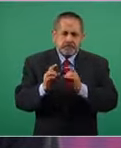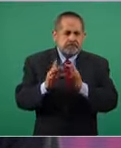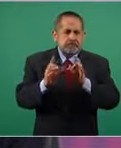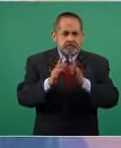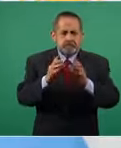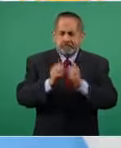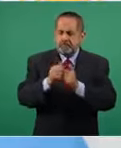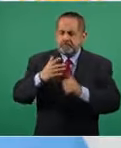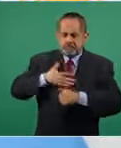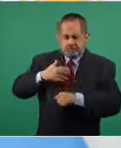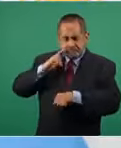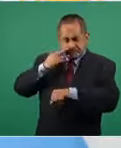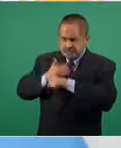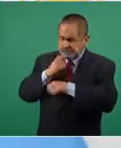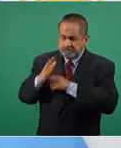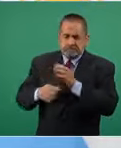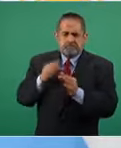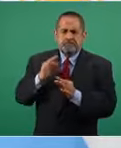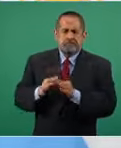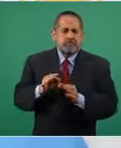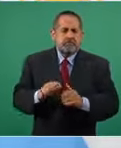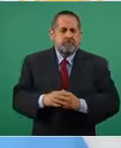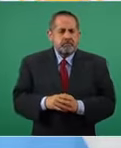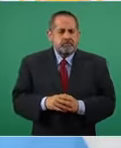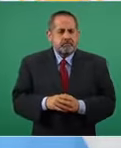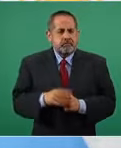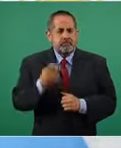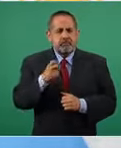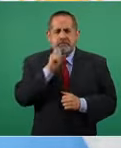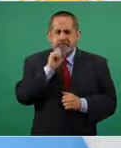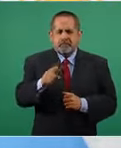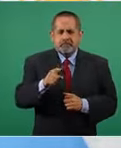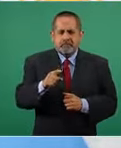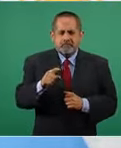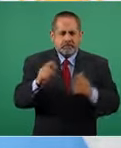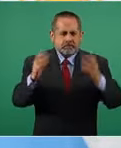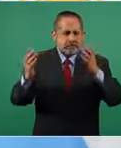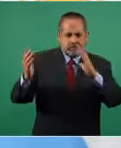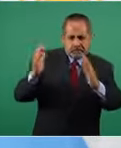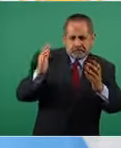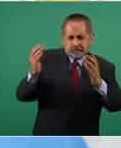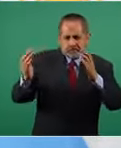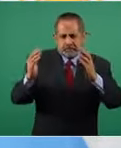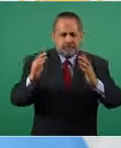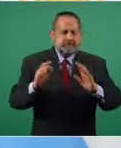con responsabilidad y acerca de las comparaciones